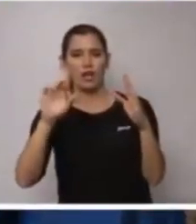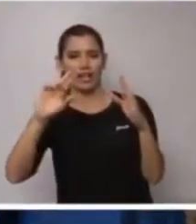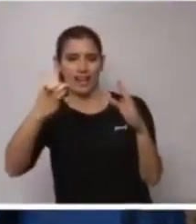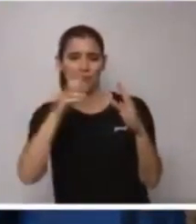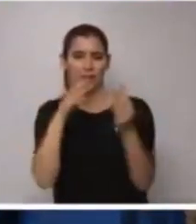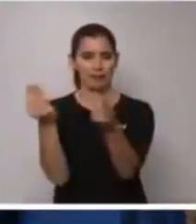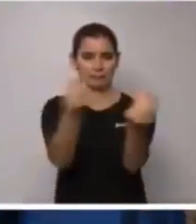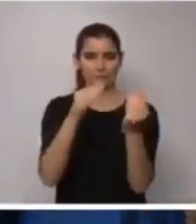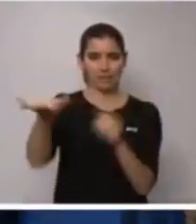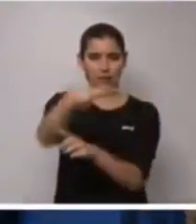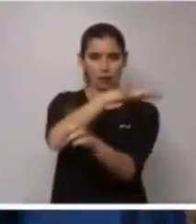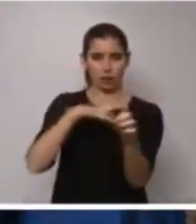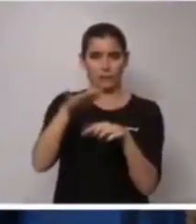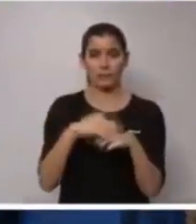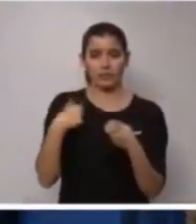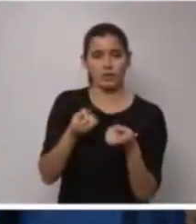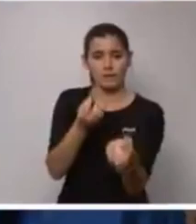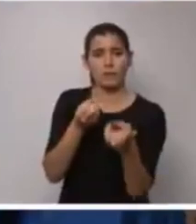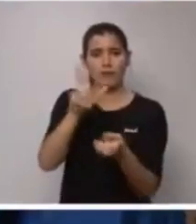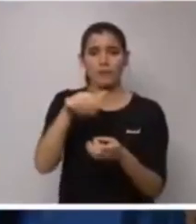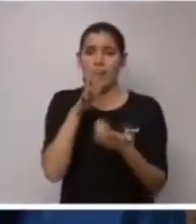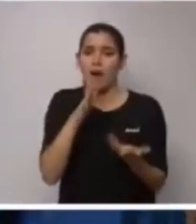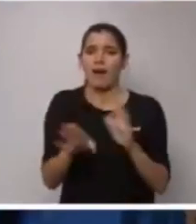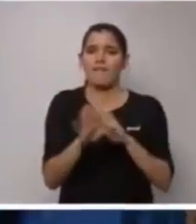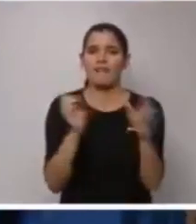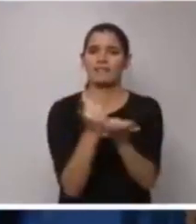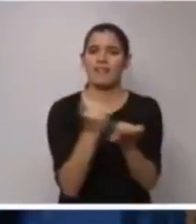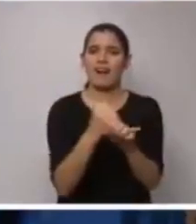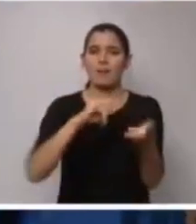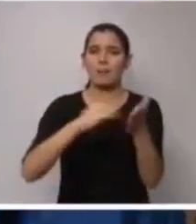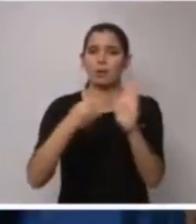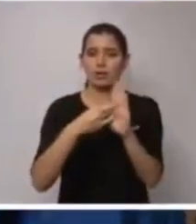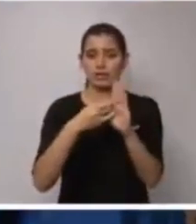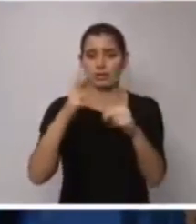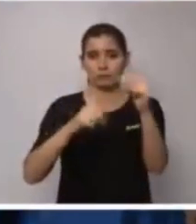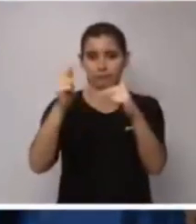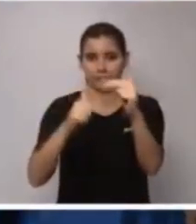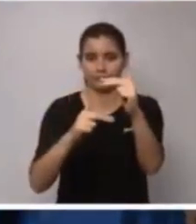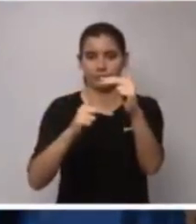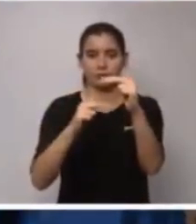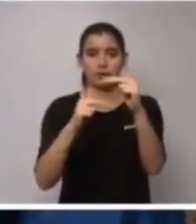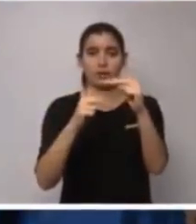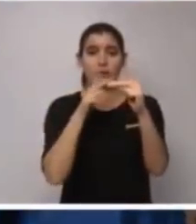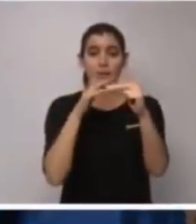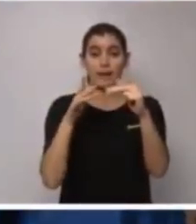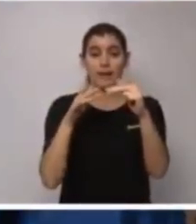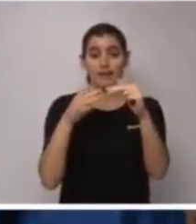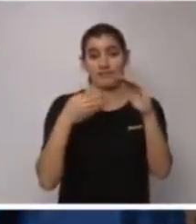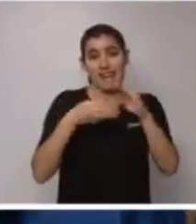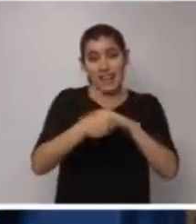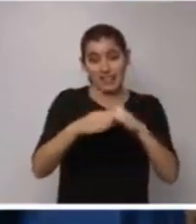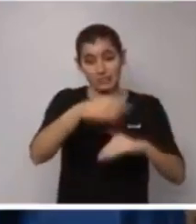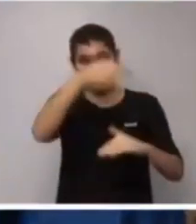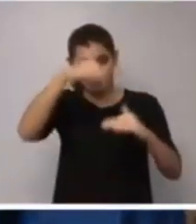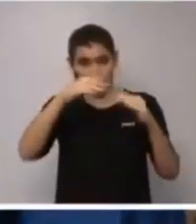entorno. Igualmente, les informo que actualmente estamos trabajando en el proyecto constructivo del soterramiento del canal de acceso